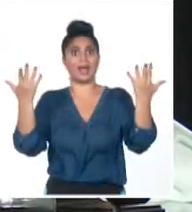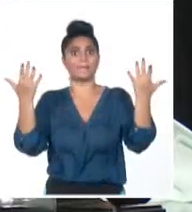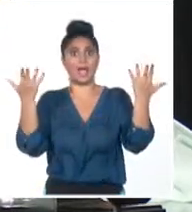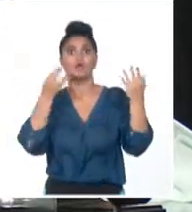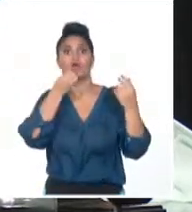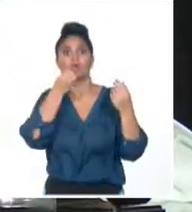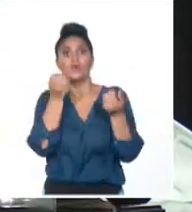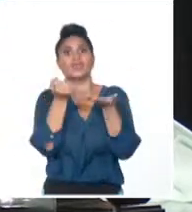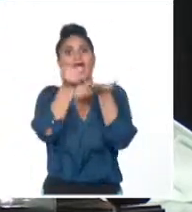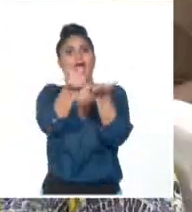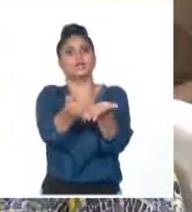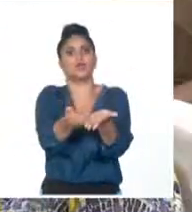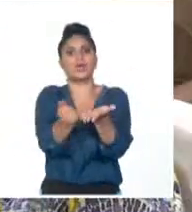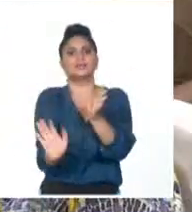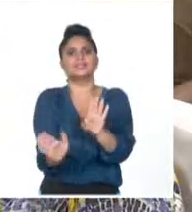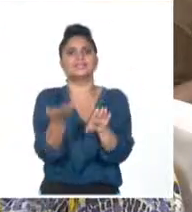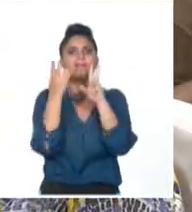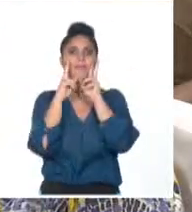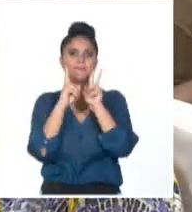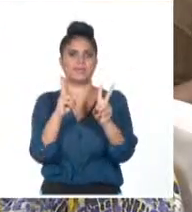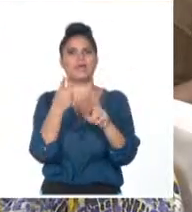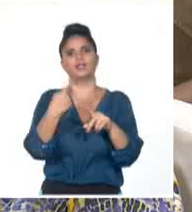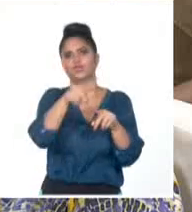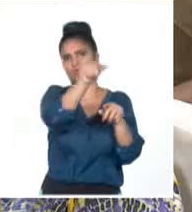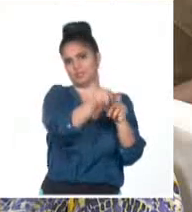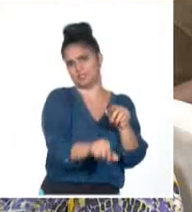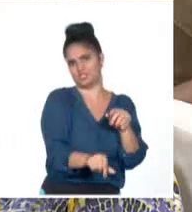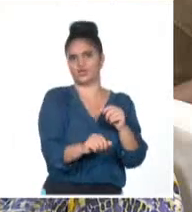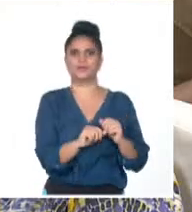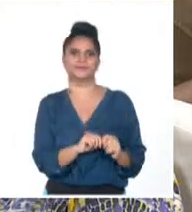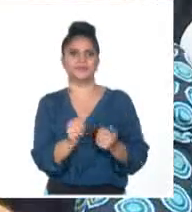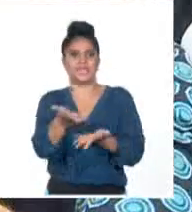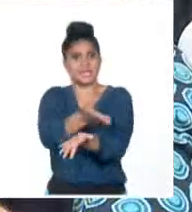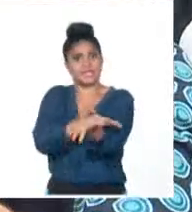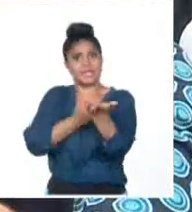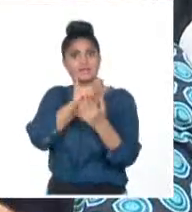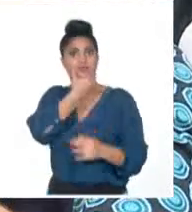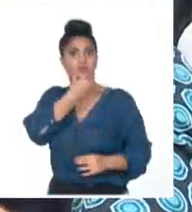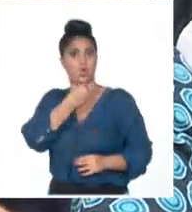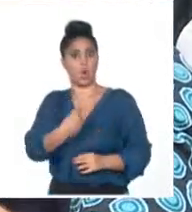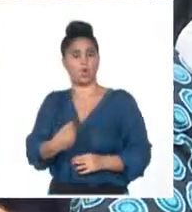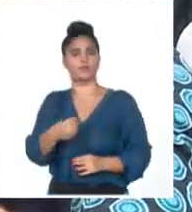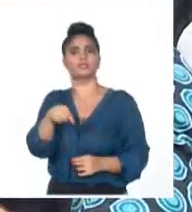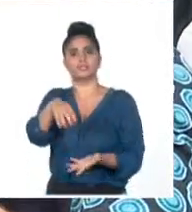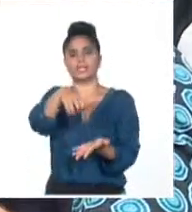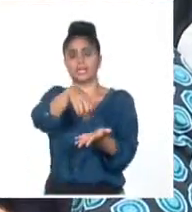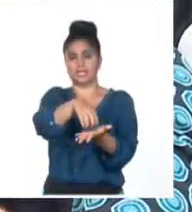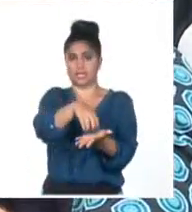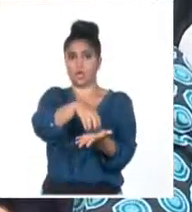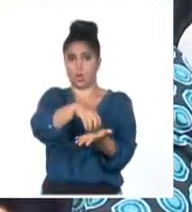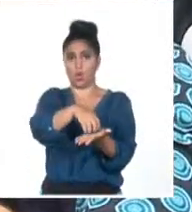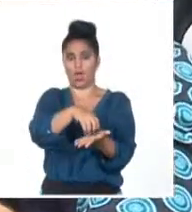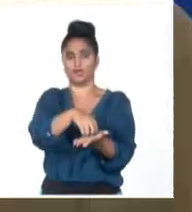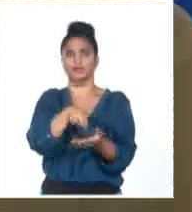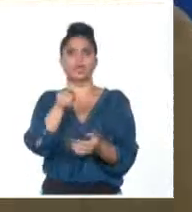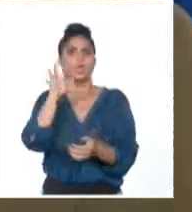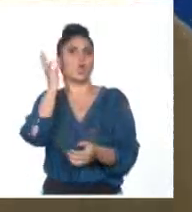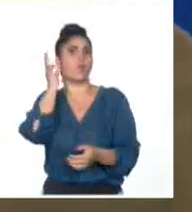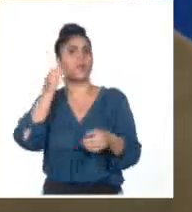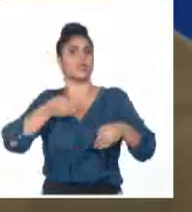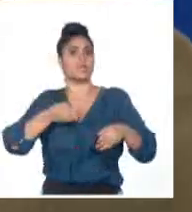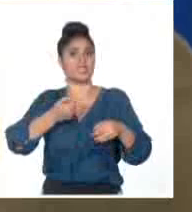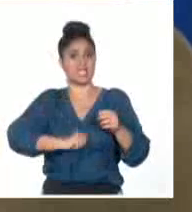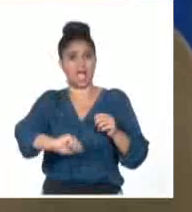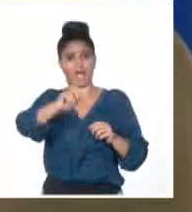futuro de la nación. En el intercambio con jóvenes de esta Casa de Altos Estudios, Aleida Guevara compartió anécdotas